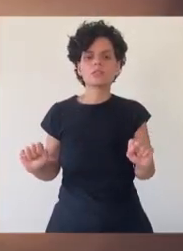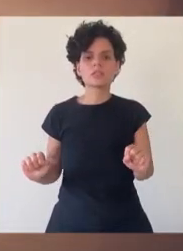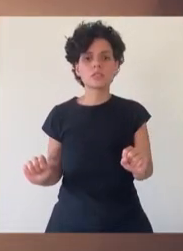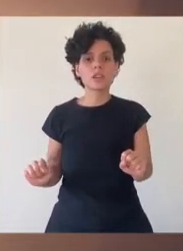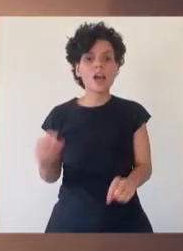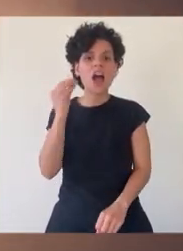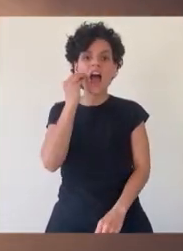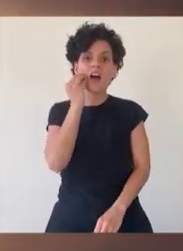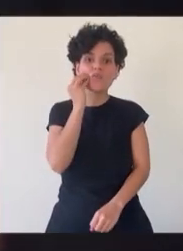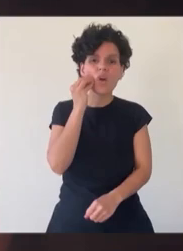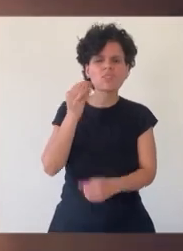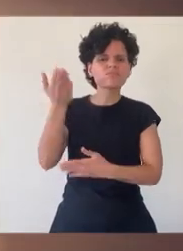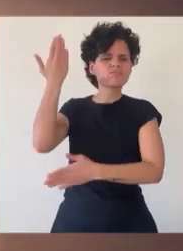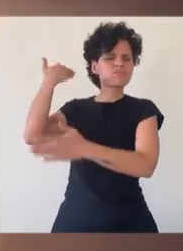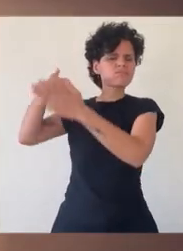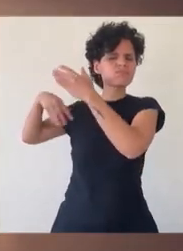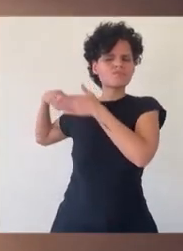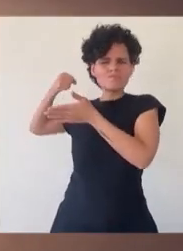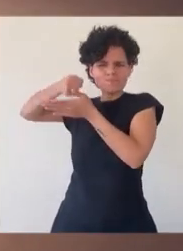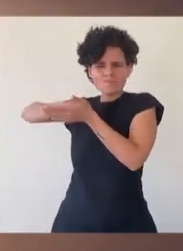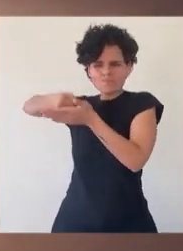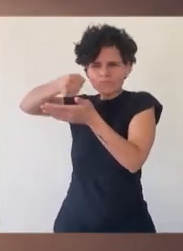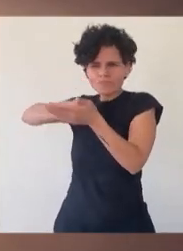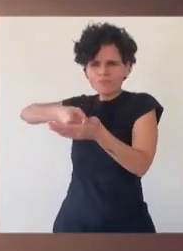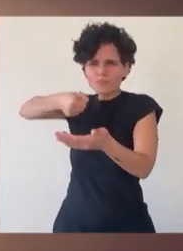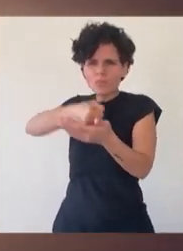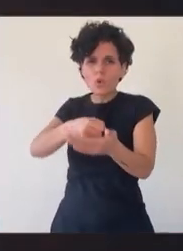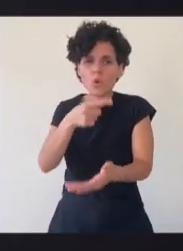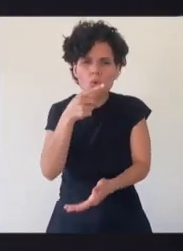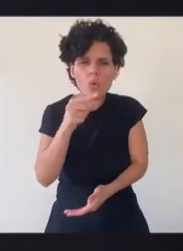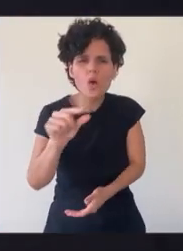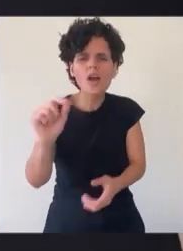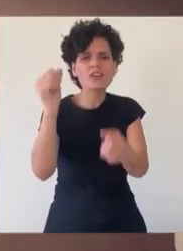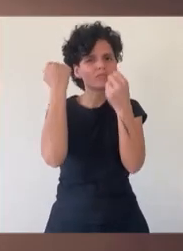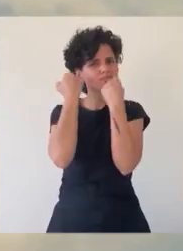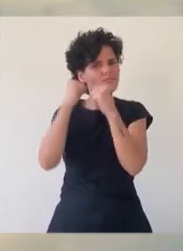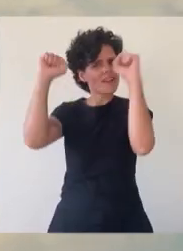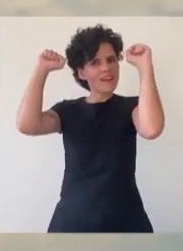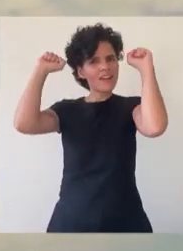Estamos por ganar una batalla que vienen dando a nuestros abuelos y abuelas hace muchos años.